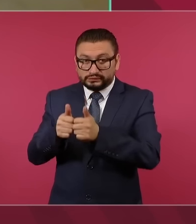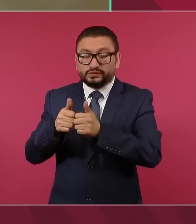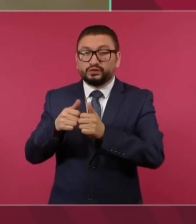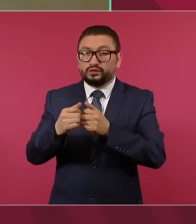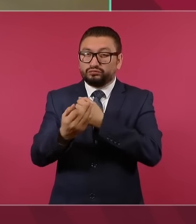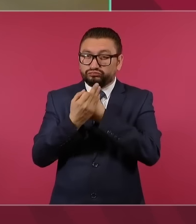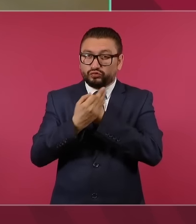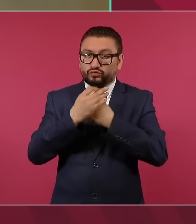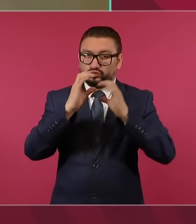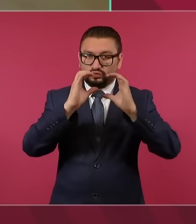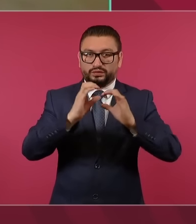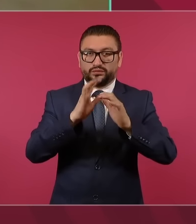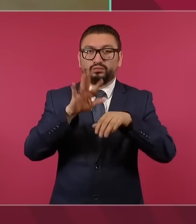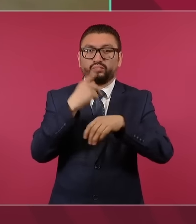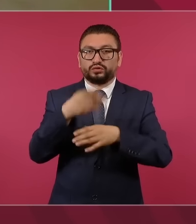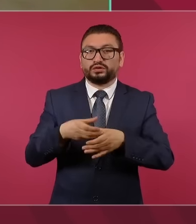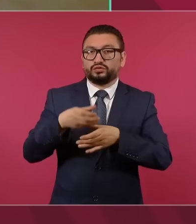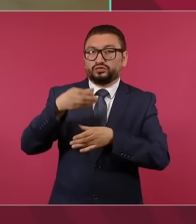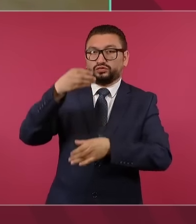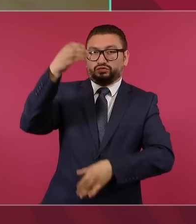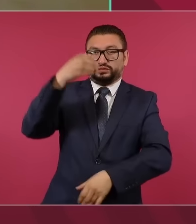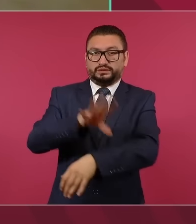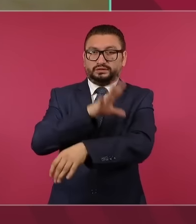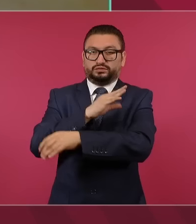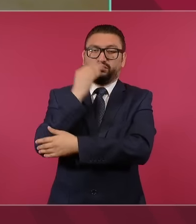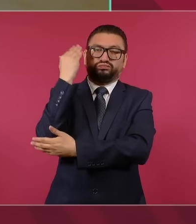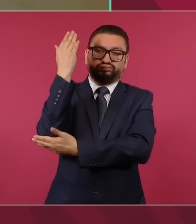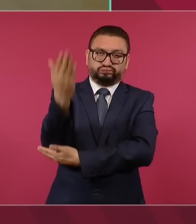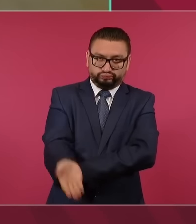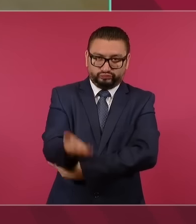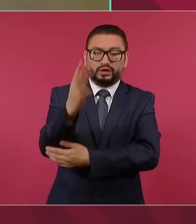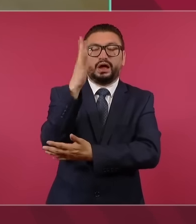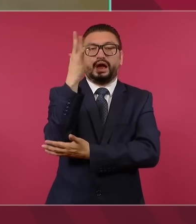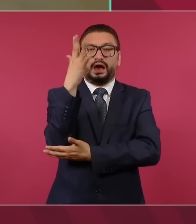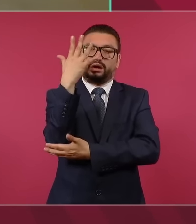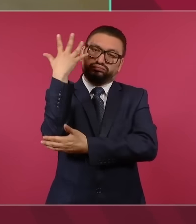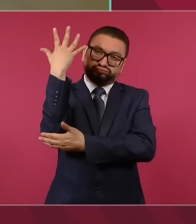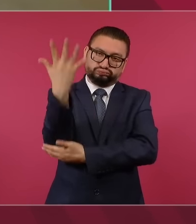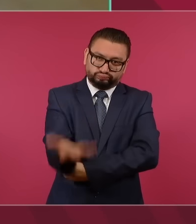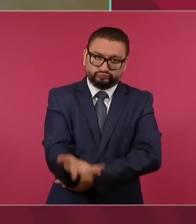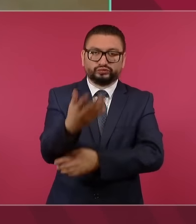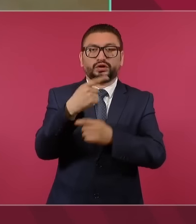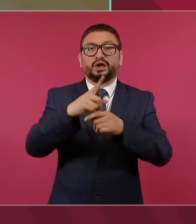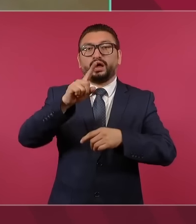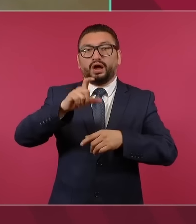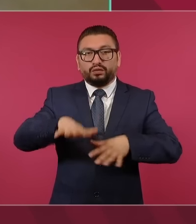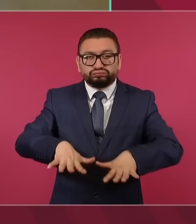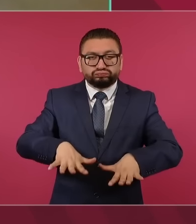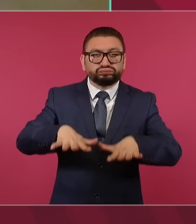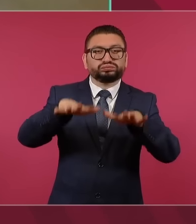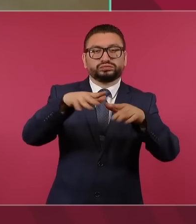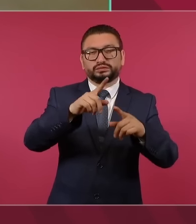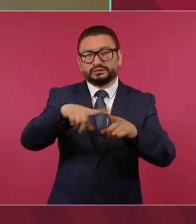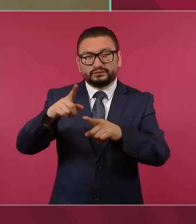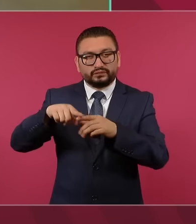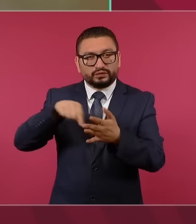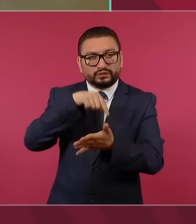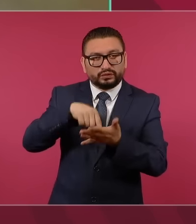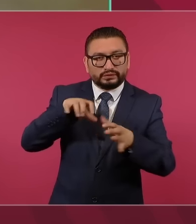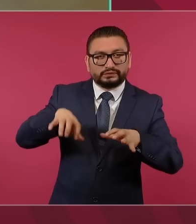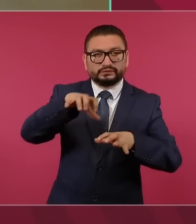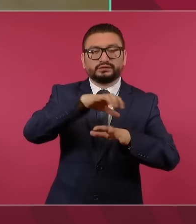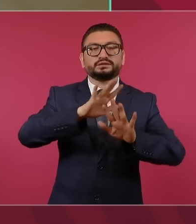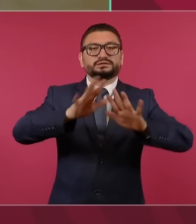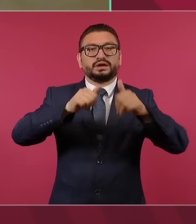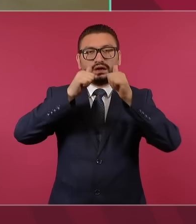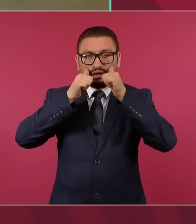Tenemos postes caídos, presidente. Hay árboles caídos, hay encharcamientos muy importantes que se están